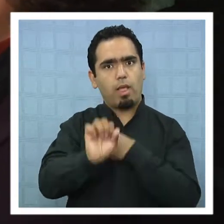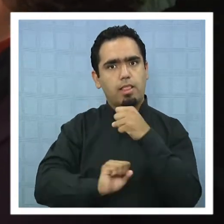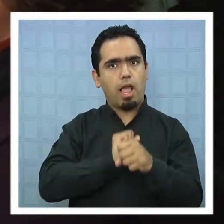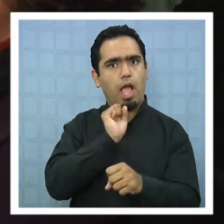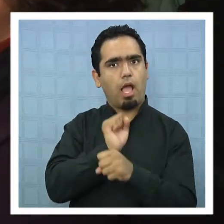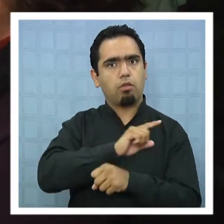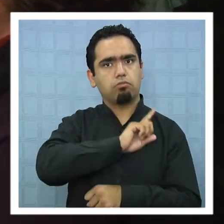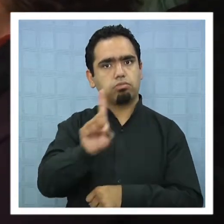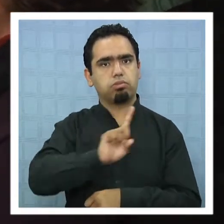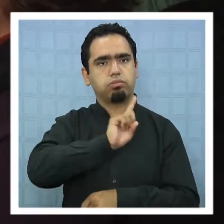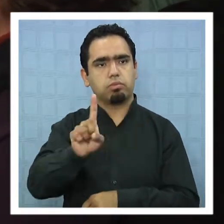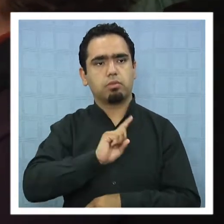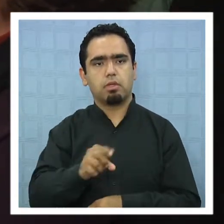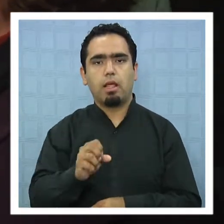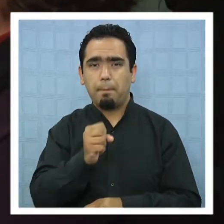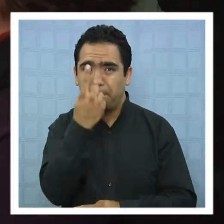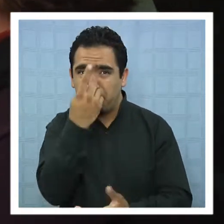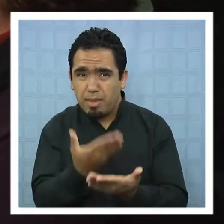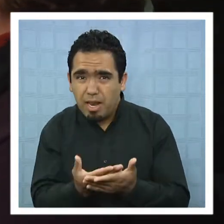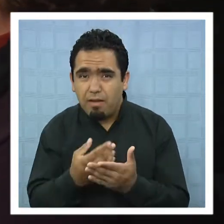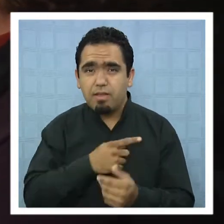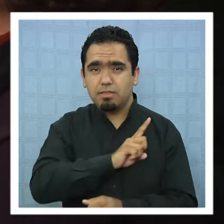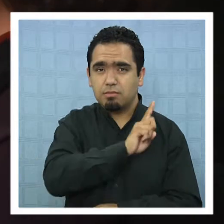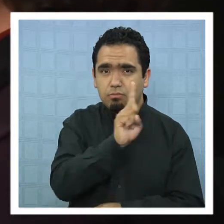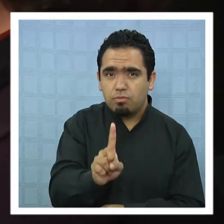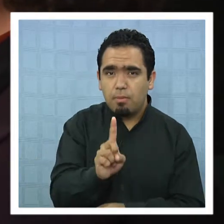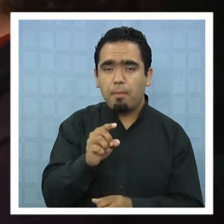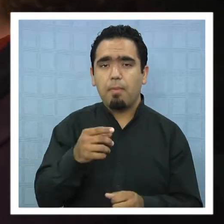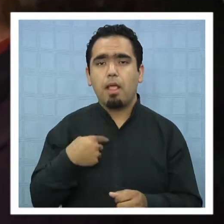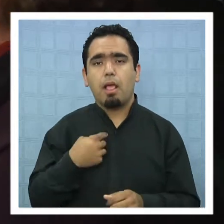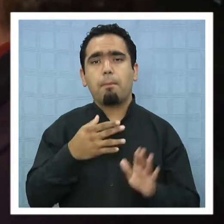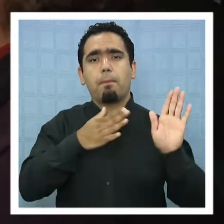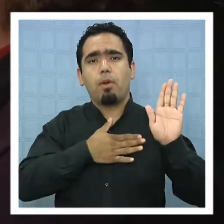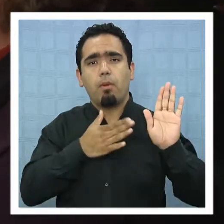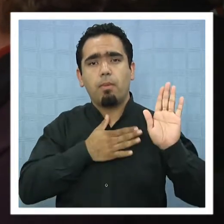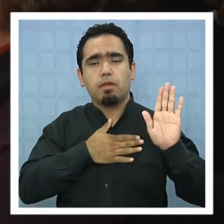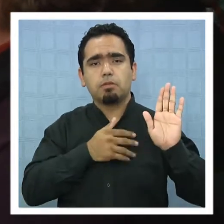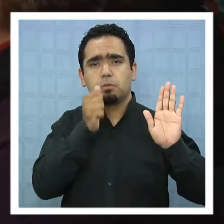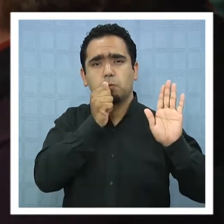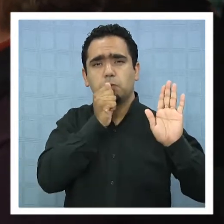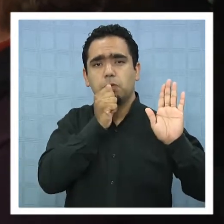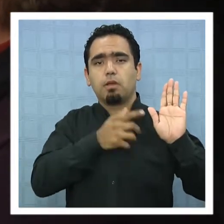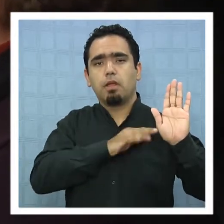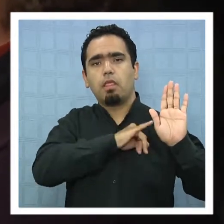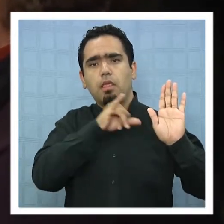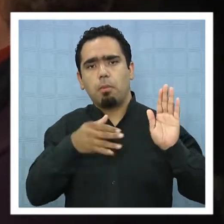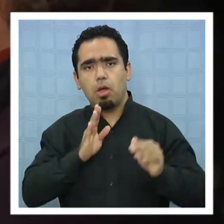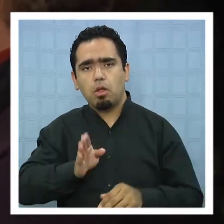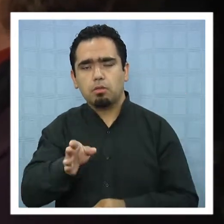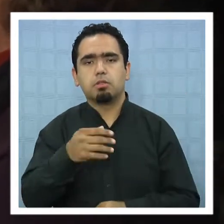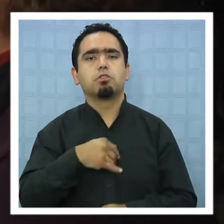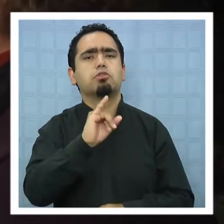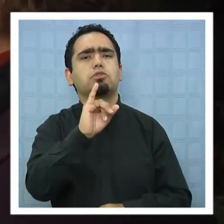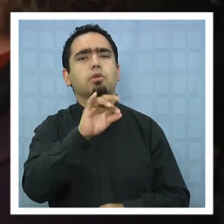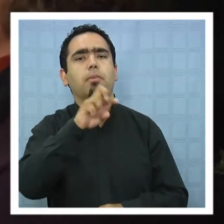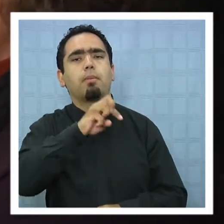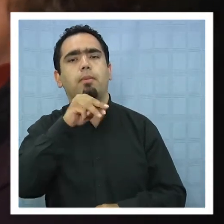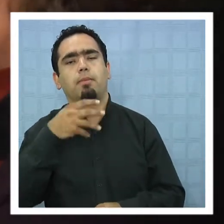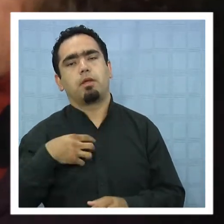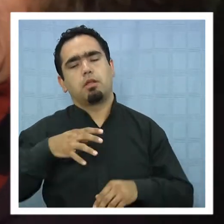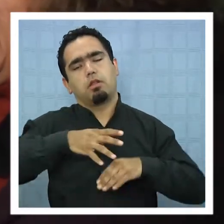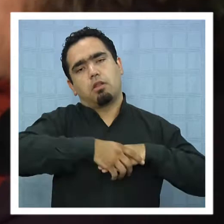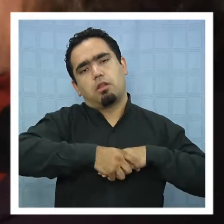primera vez lo hizo por alguna manda y de ahí continuó? Sí, por mis padres. ¿Ya? Ellos me trajeron de Guaguita acá